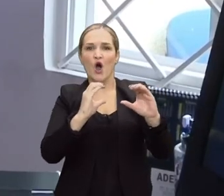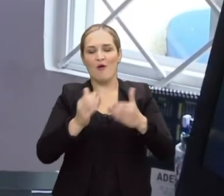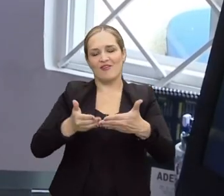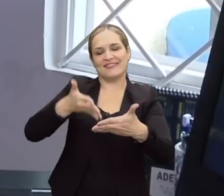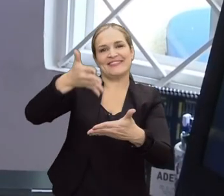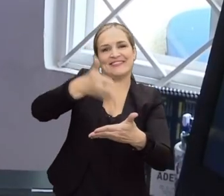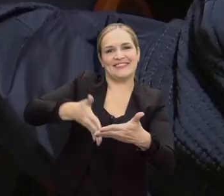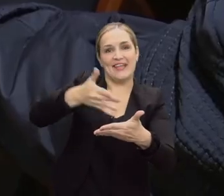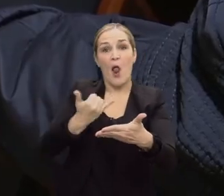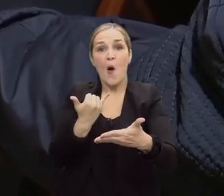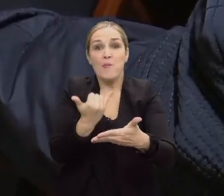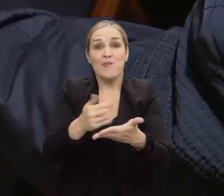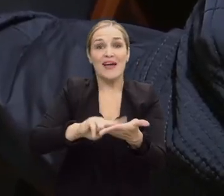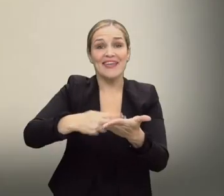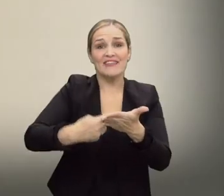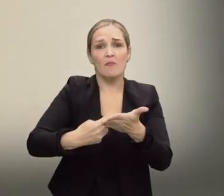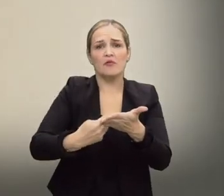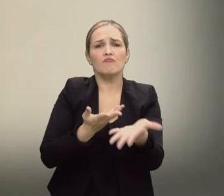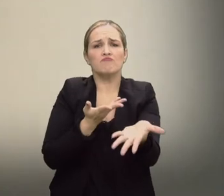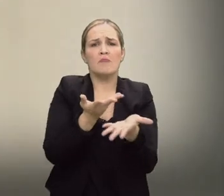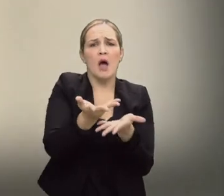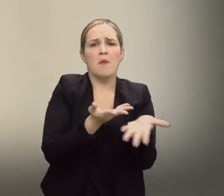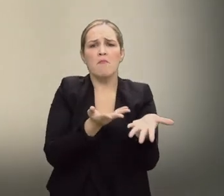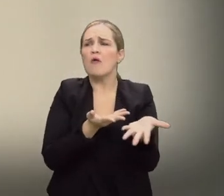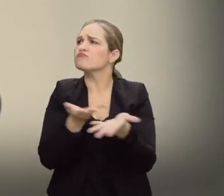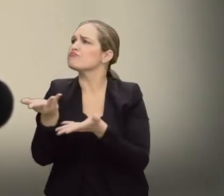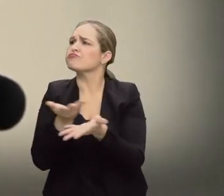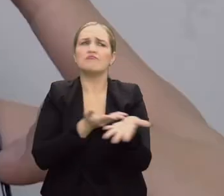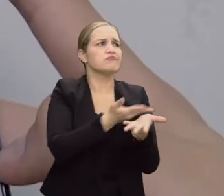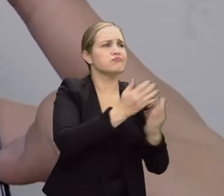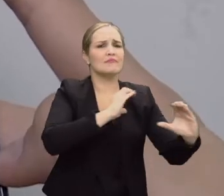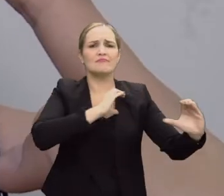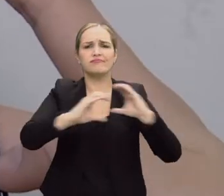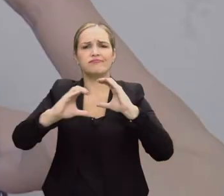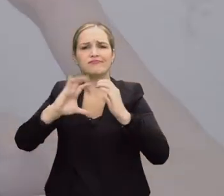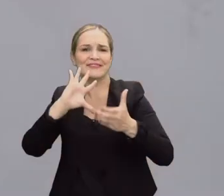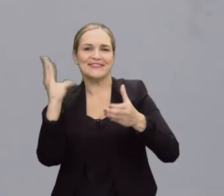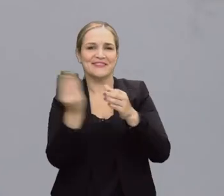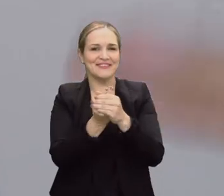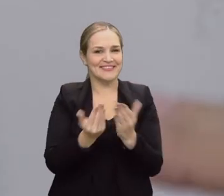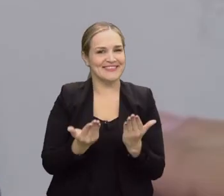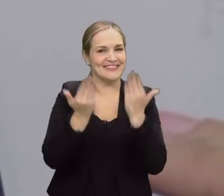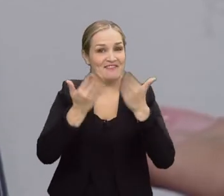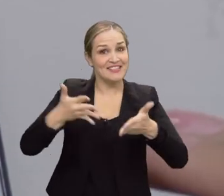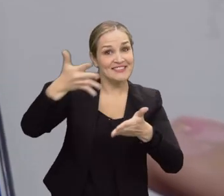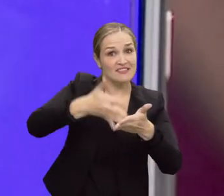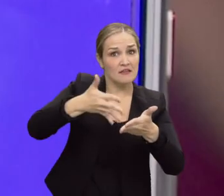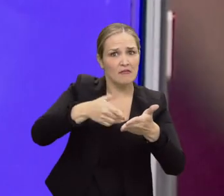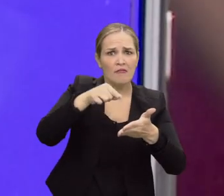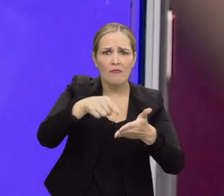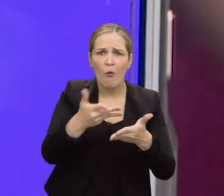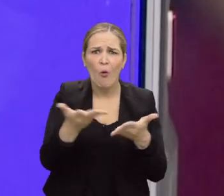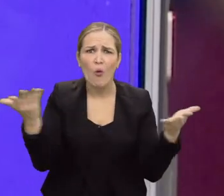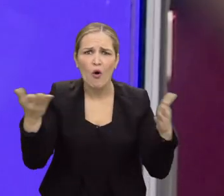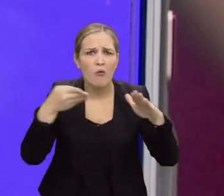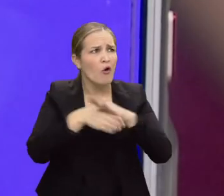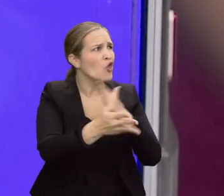mismo lugar, poniendo a su disposición un intérprete en línea, asegurando una comunicación más incluyente.